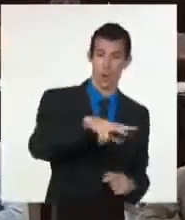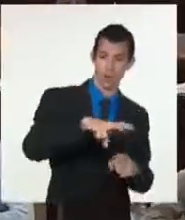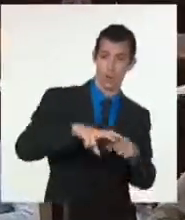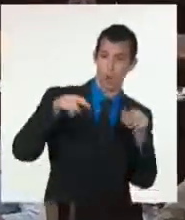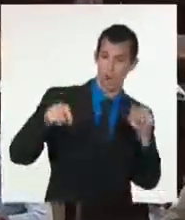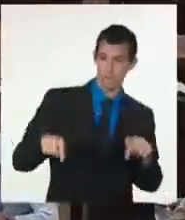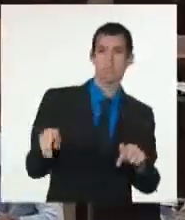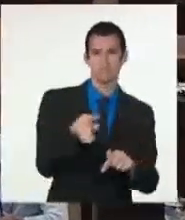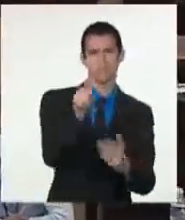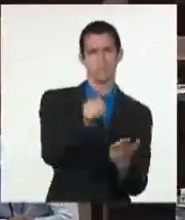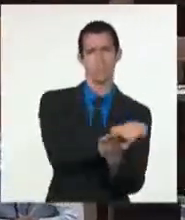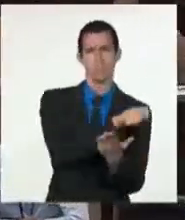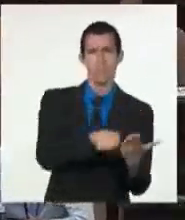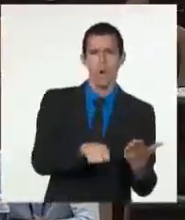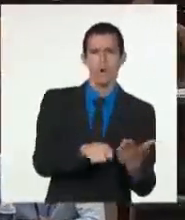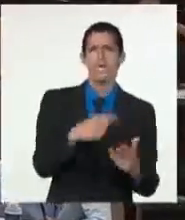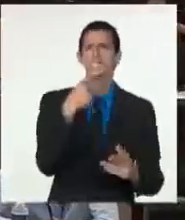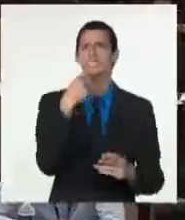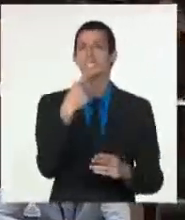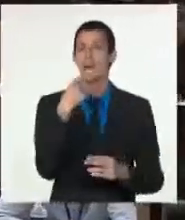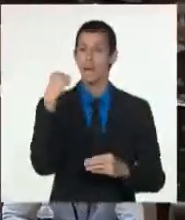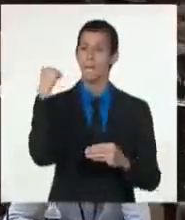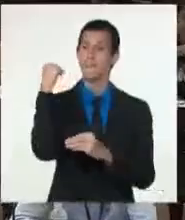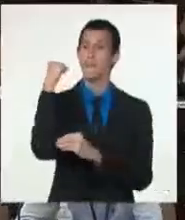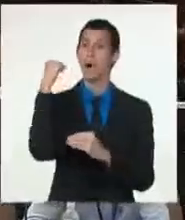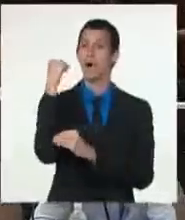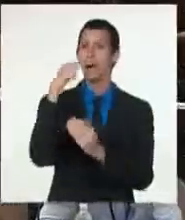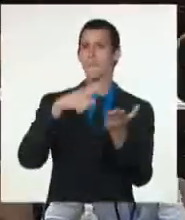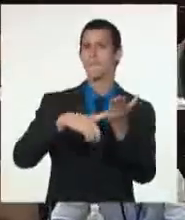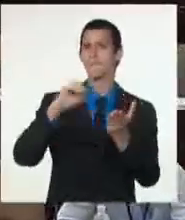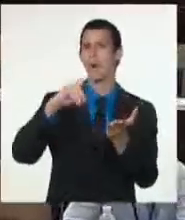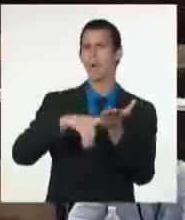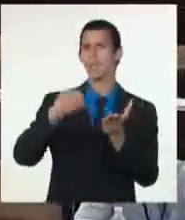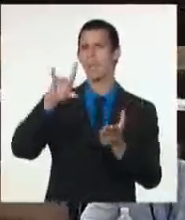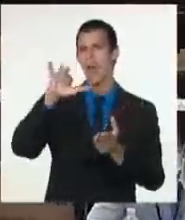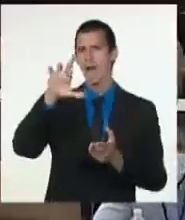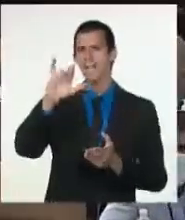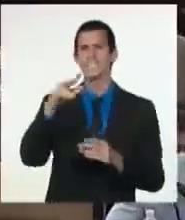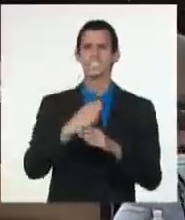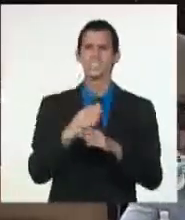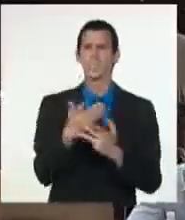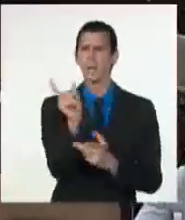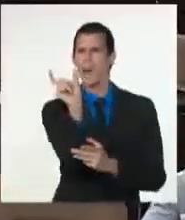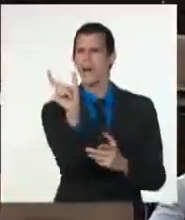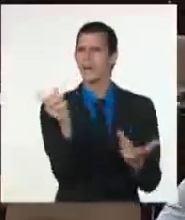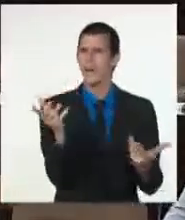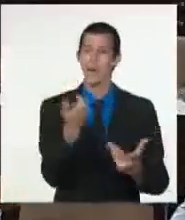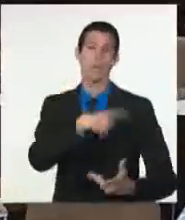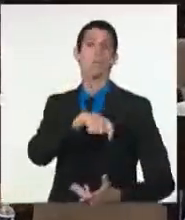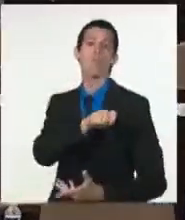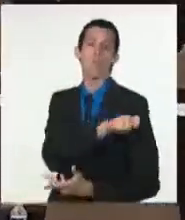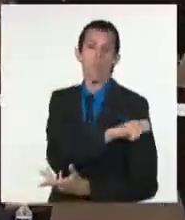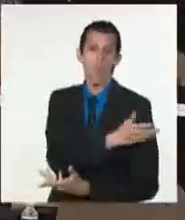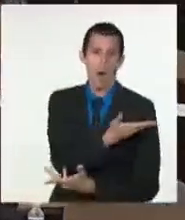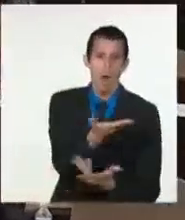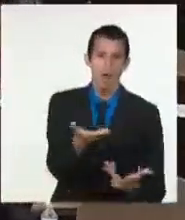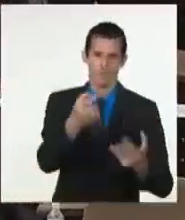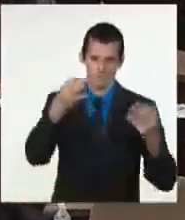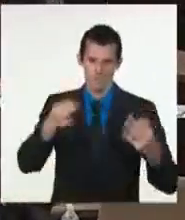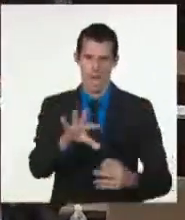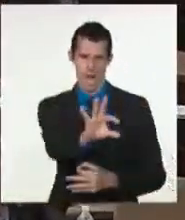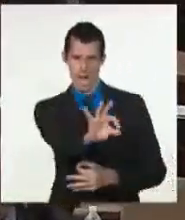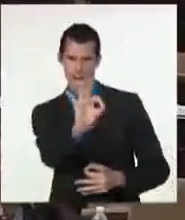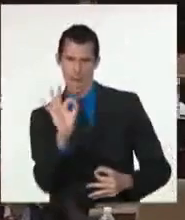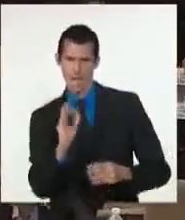popular. No podemos olvidar nunca que los enemigos de la nación cubana apuestan a fracturar la unidad nacional,